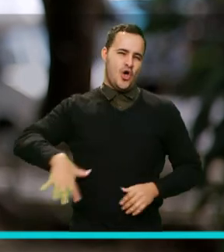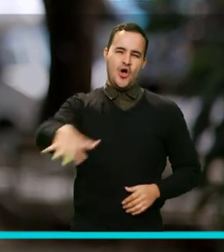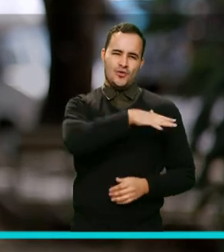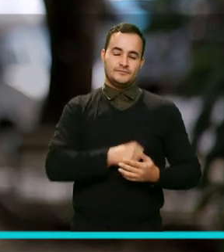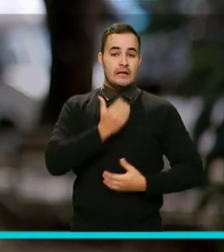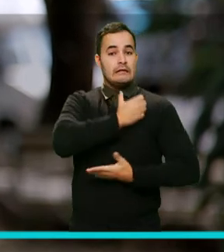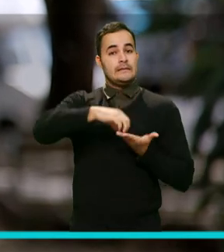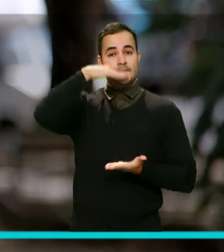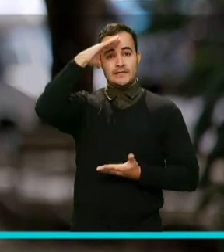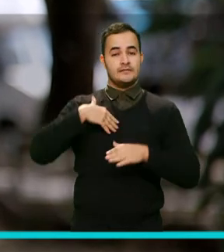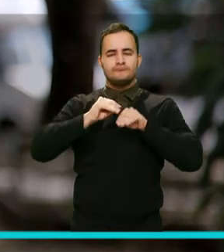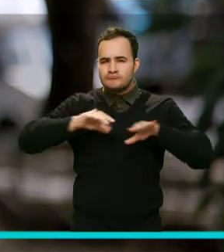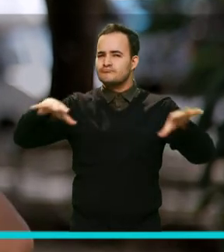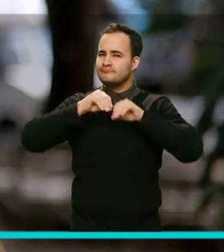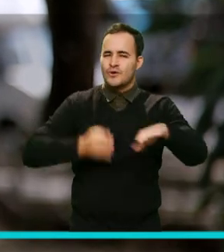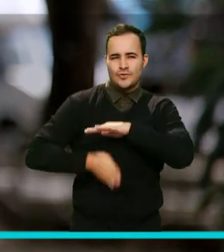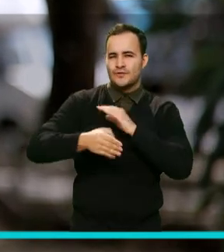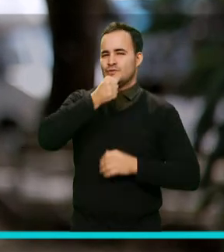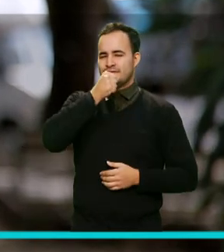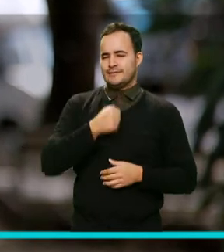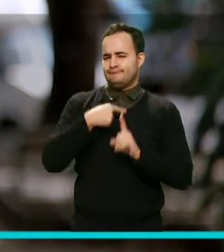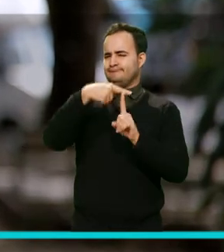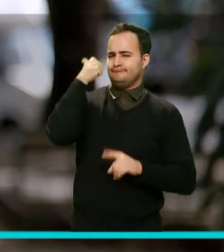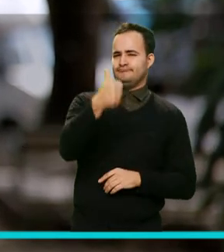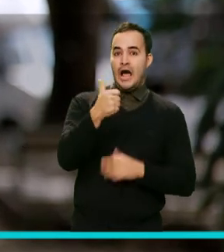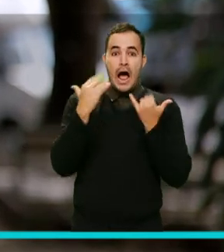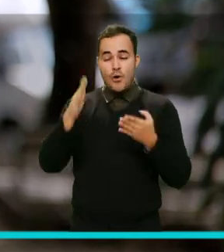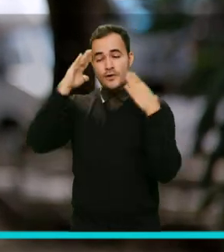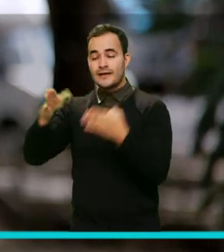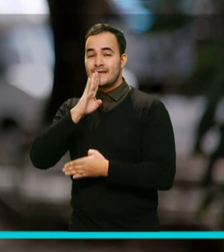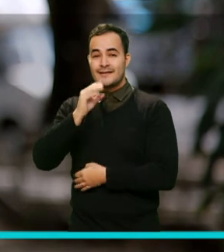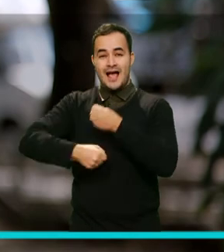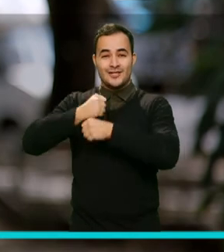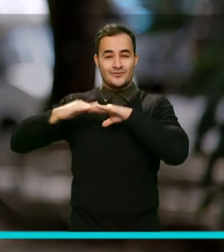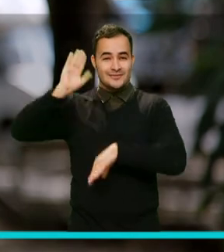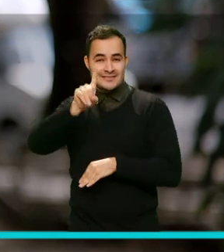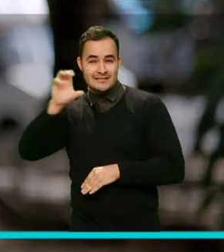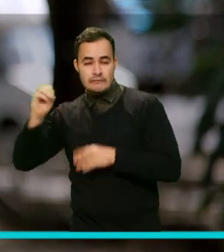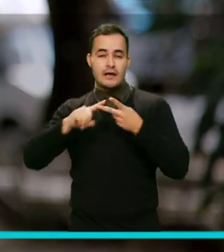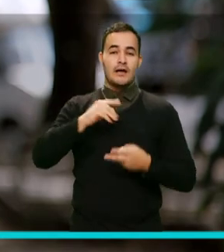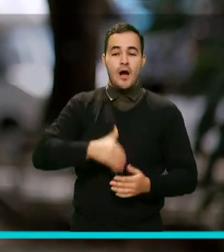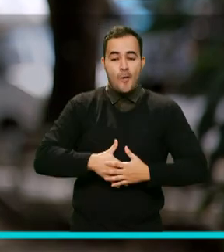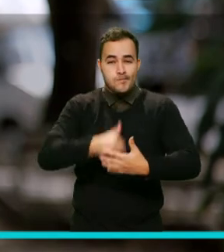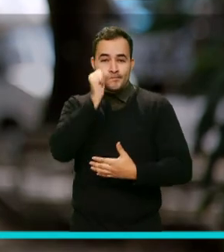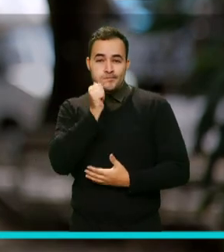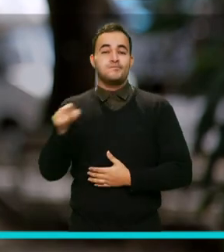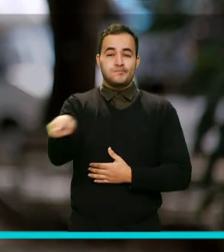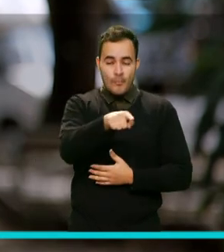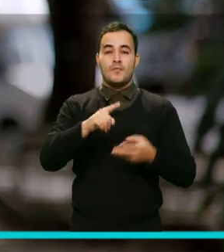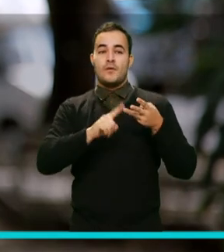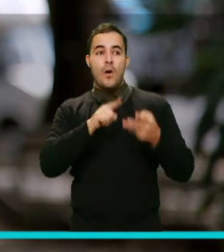Futuro continúa entregando noticias positivas. El turno es para los adultos mayores, las madres gestantes y la población en situación de